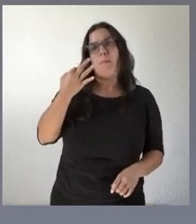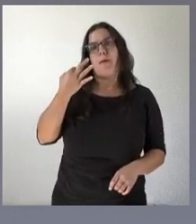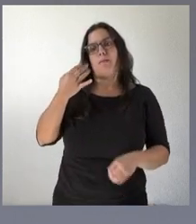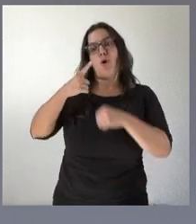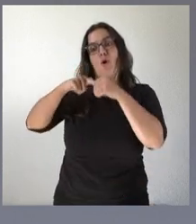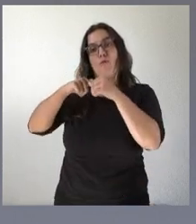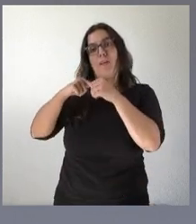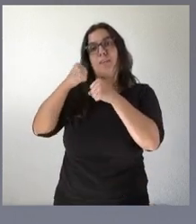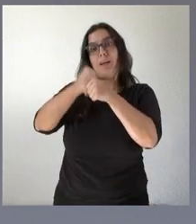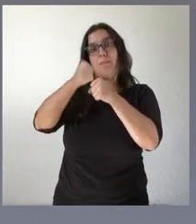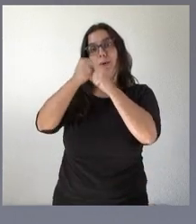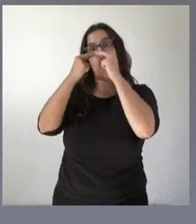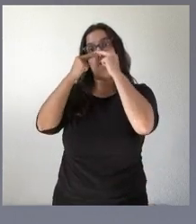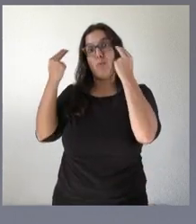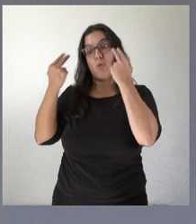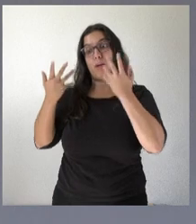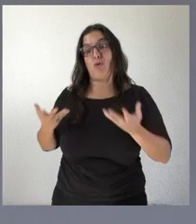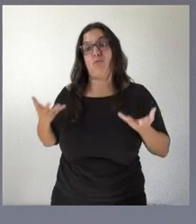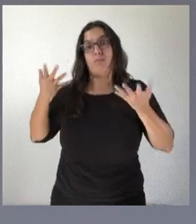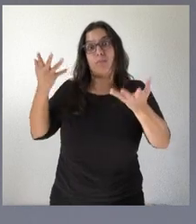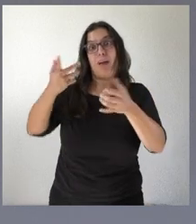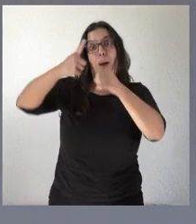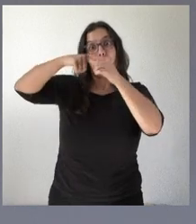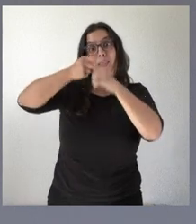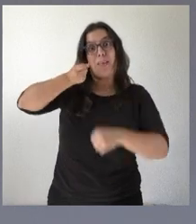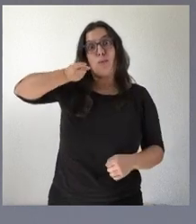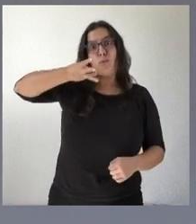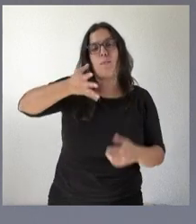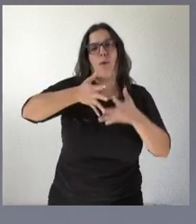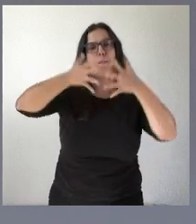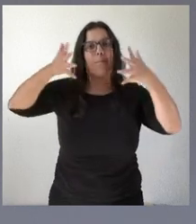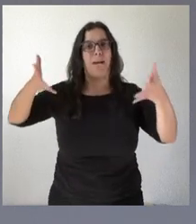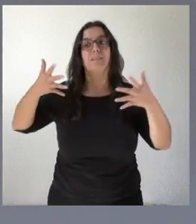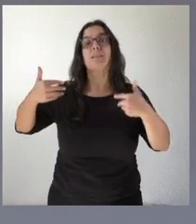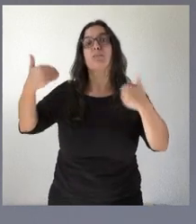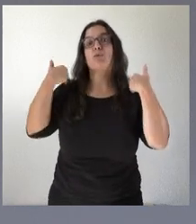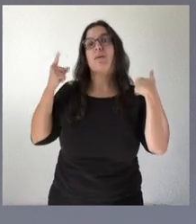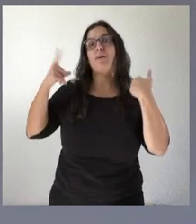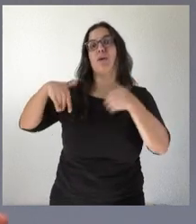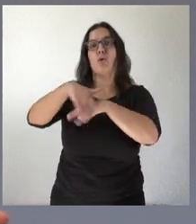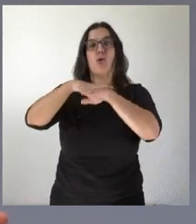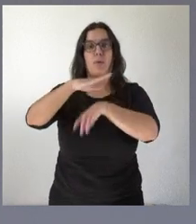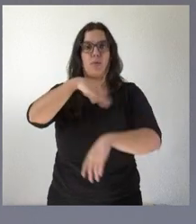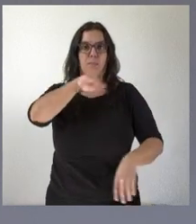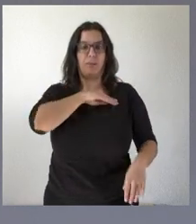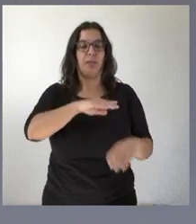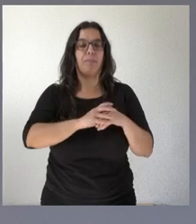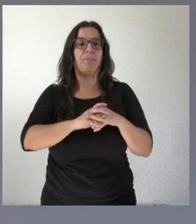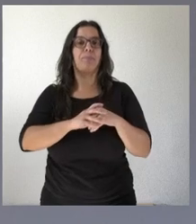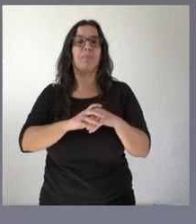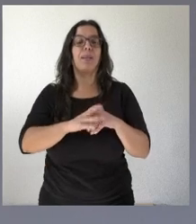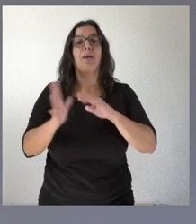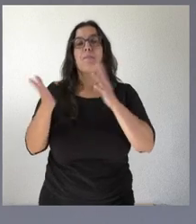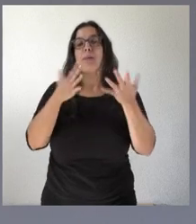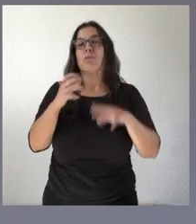de secretarios habilitados nacionales por parte del gobierno de España adecuada La plantilla está en torno a los 1